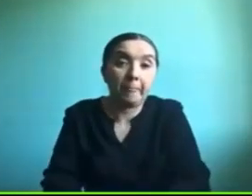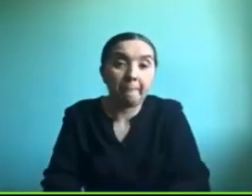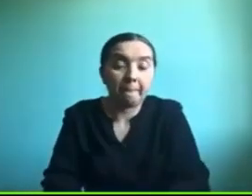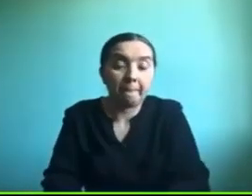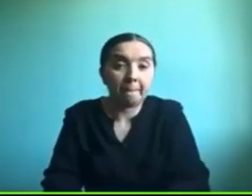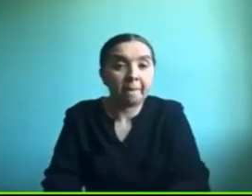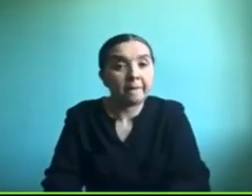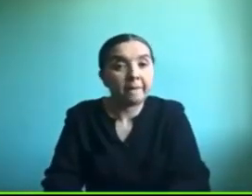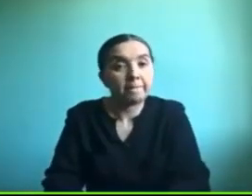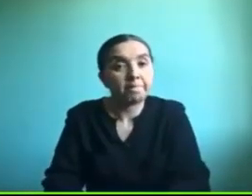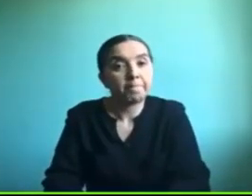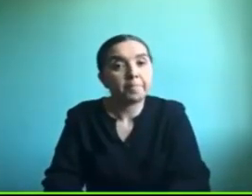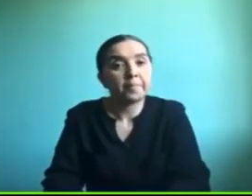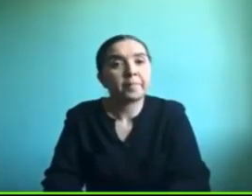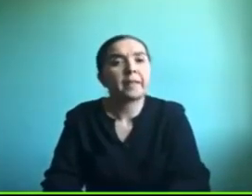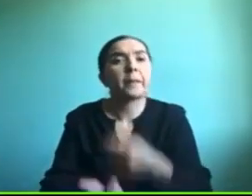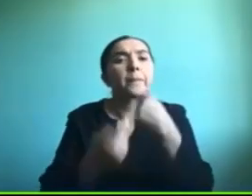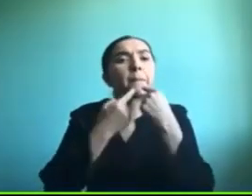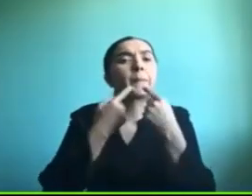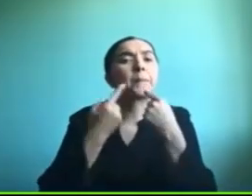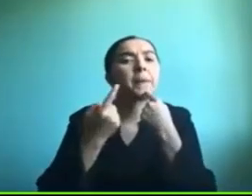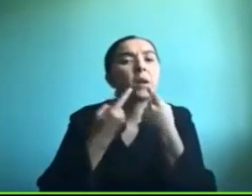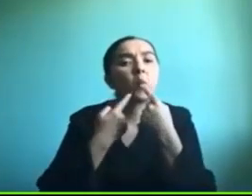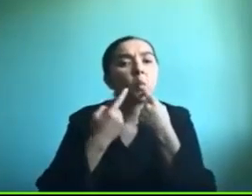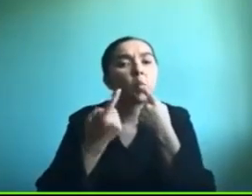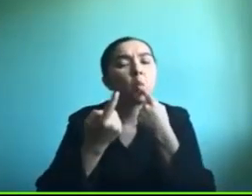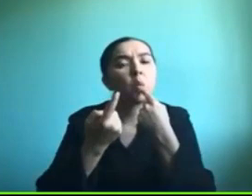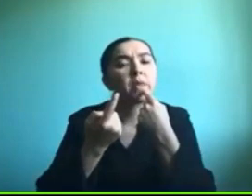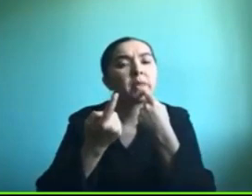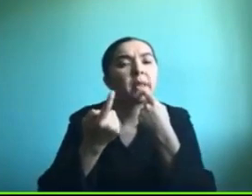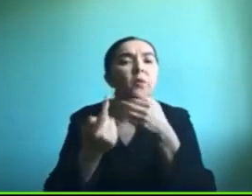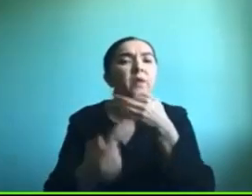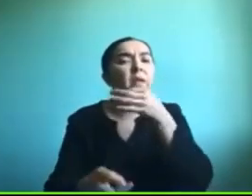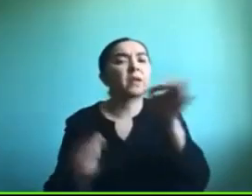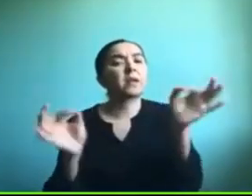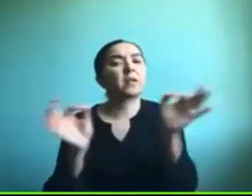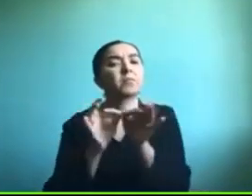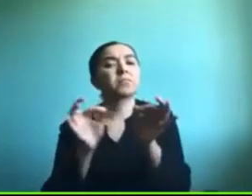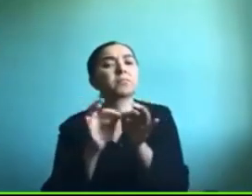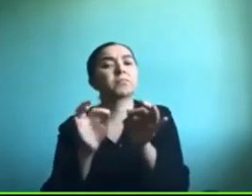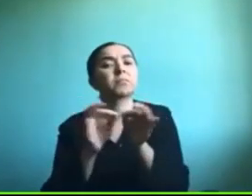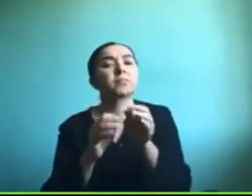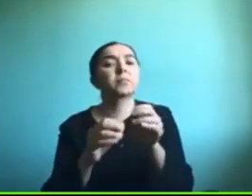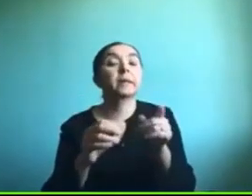nos preguntan ¿qué recomiendan para teleterapia de TEL en Escuela de Lenguaje?